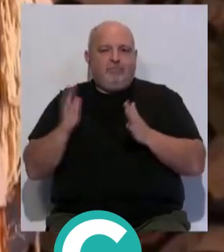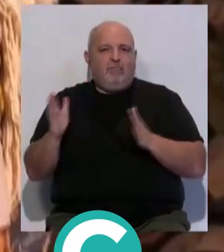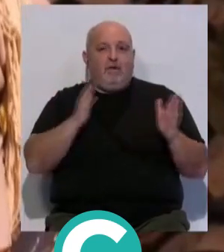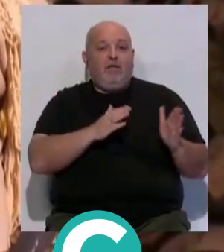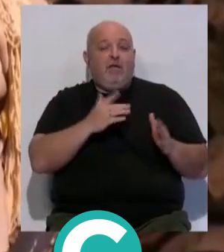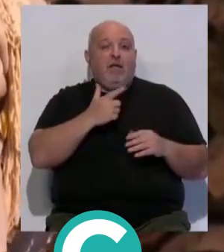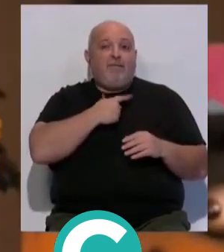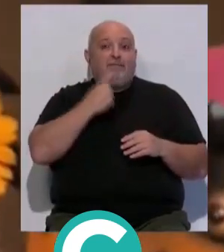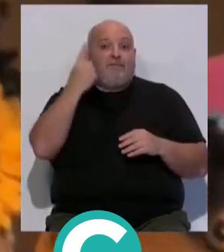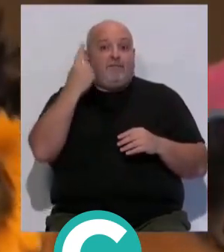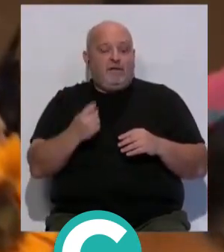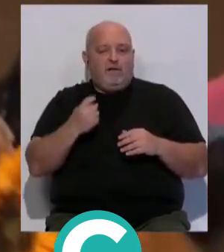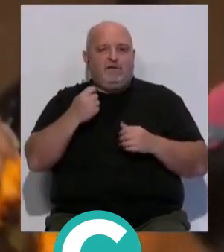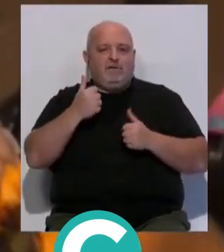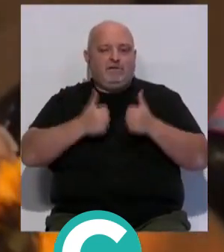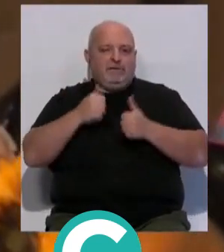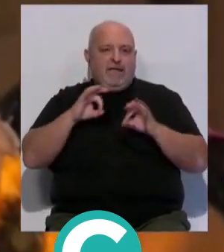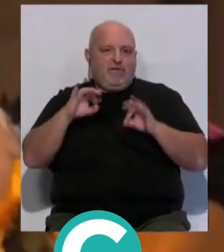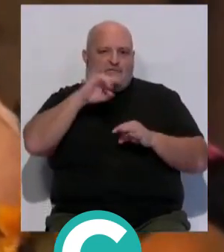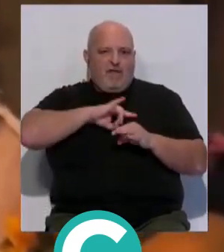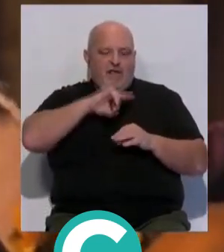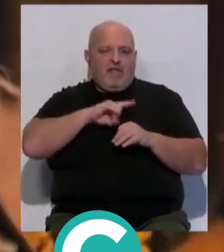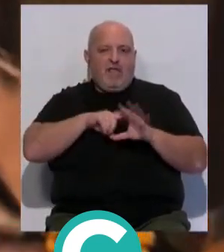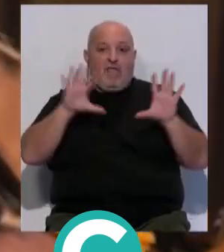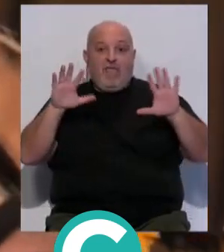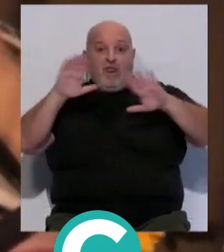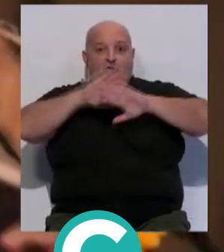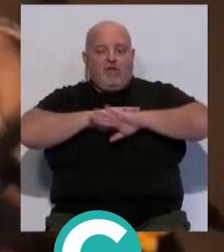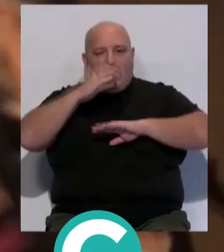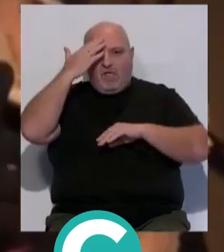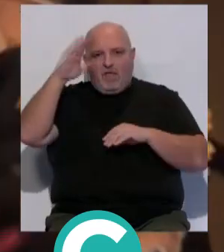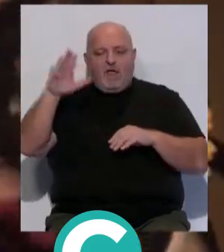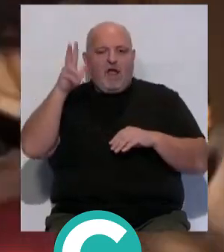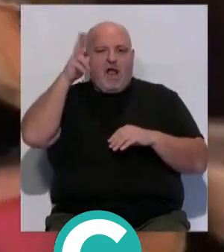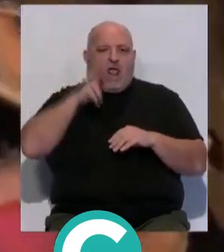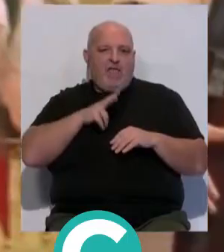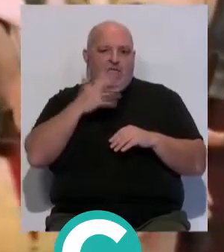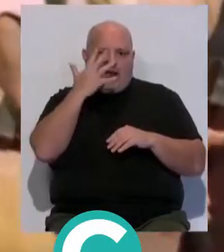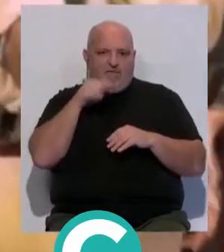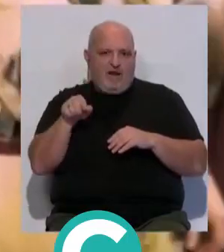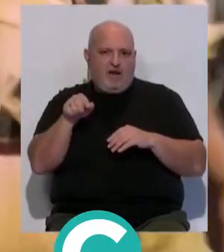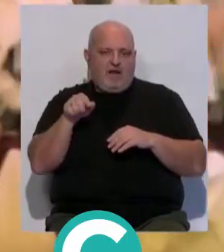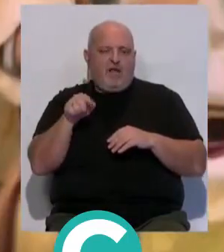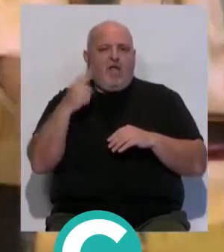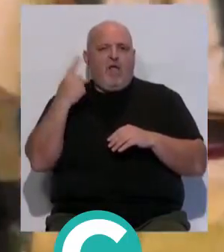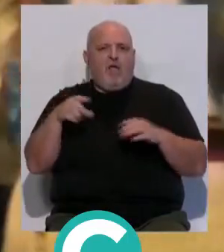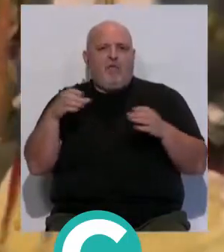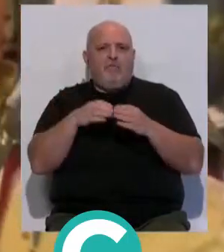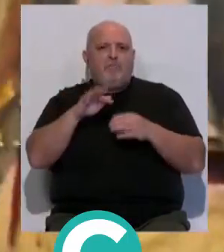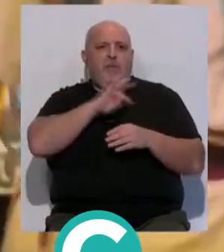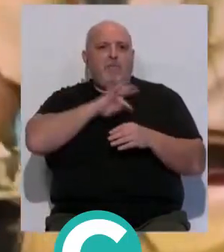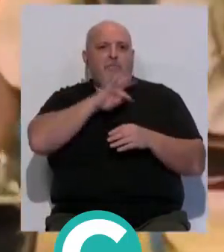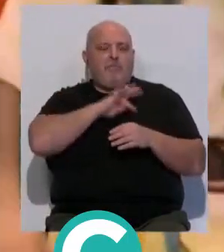con ganas de más COAC, el Gran Teatro Falla acogió a las 10 de la noche la gran gala del carnaval, donde actuaron las agrupaciones